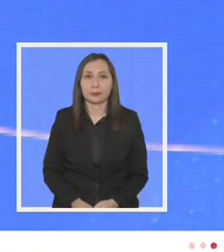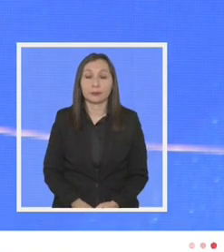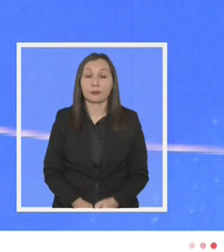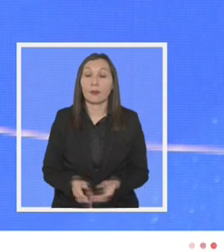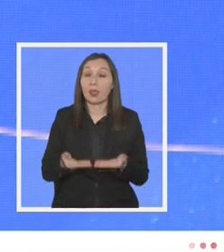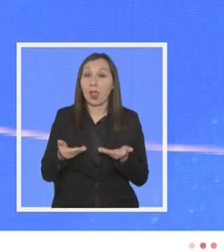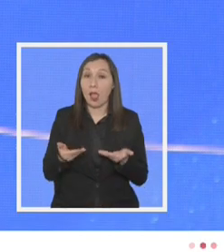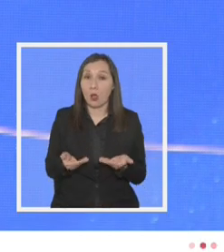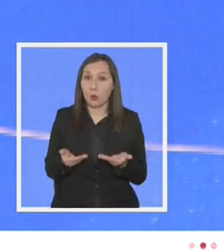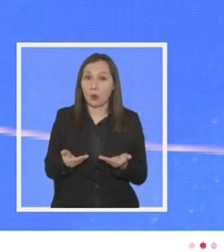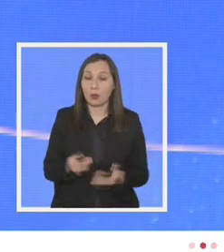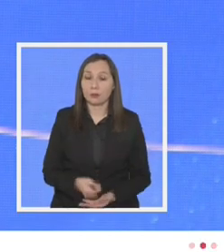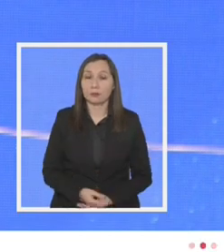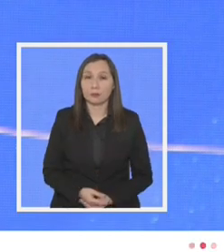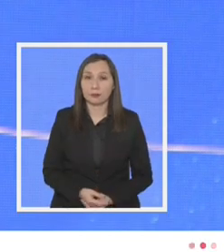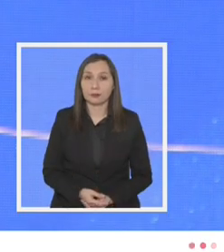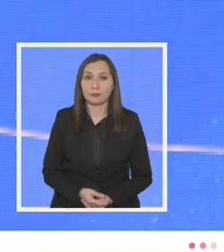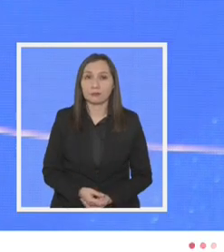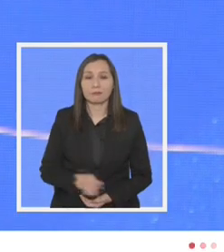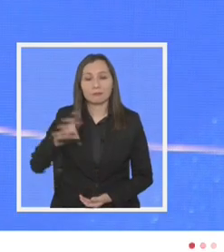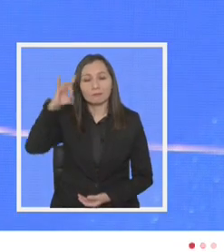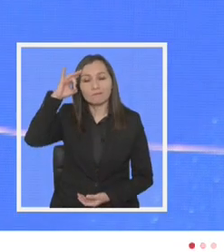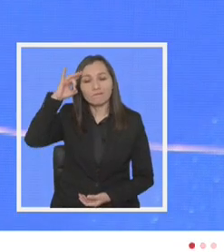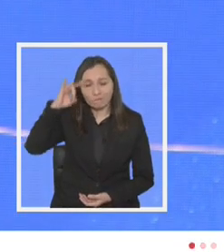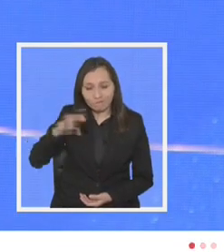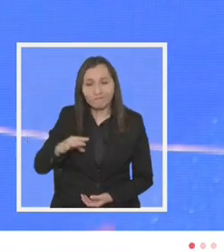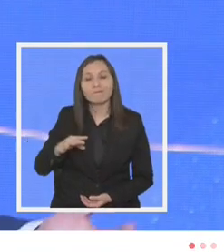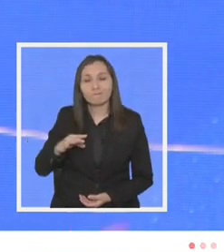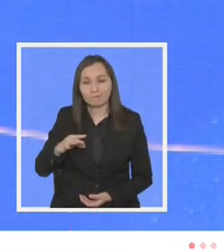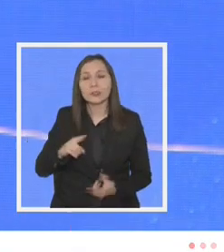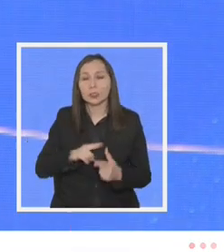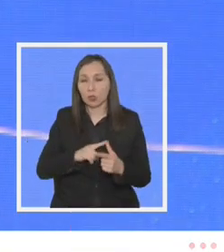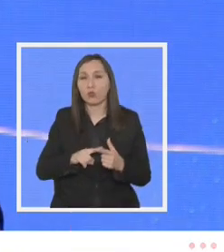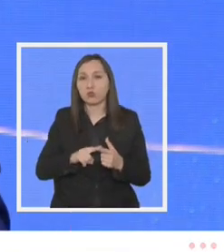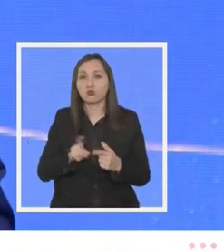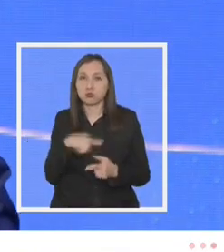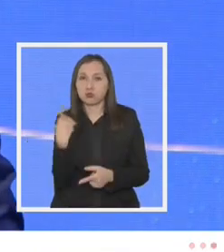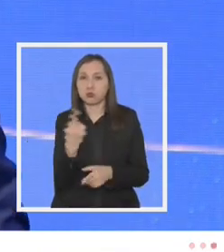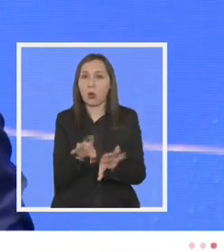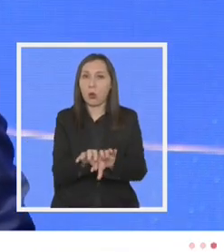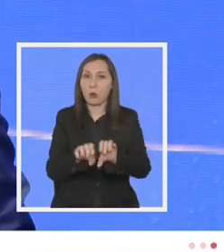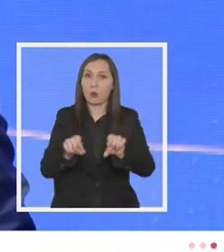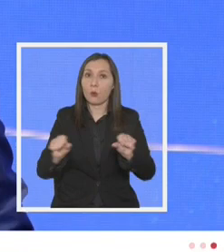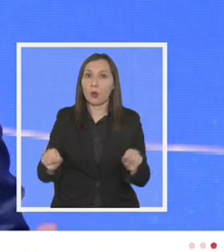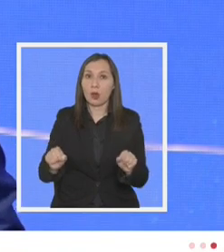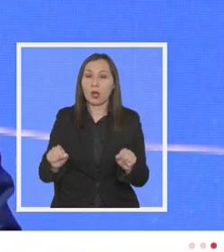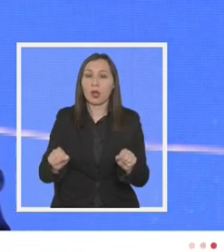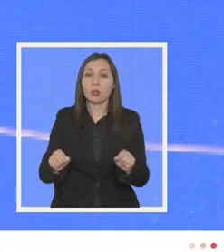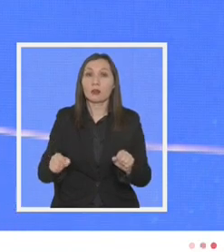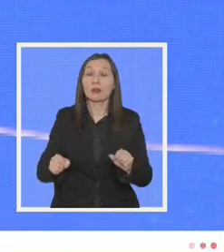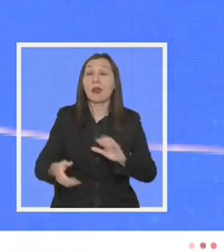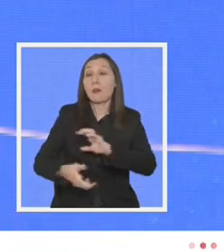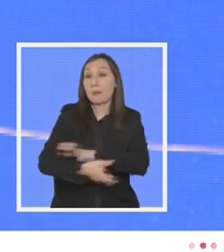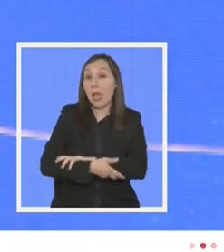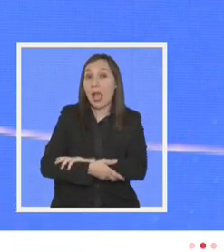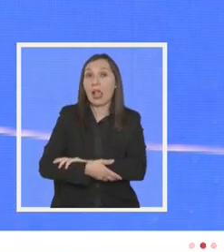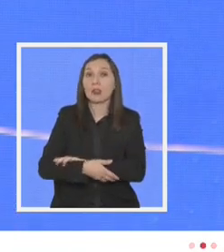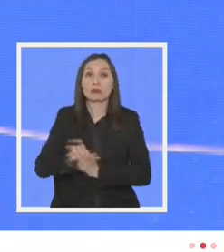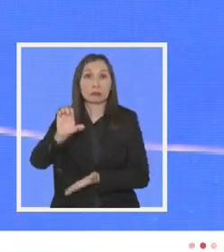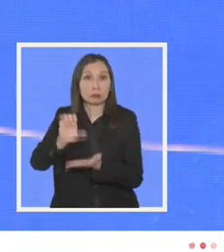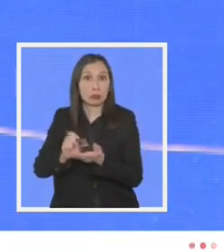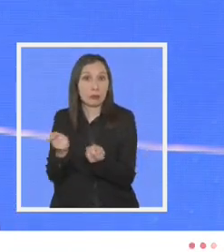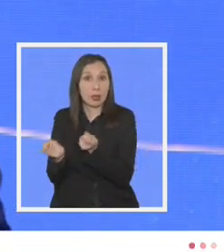ahora sabemos entonces y estamos de acuerdo que pacto fiscal no es sólo